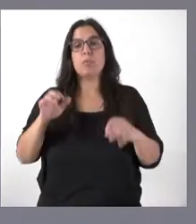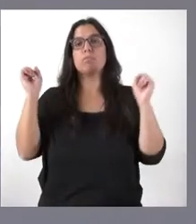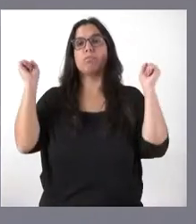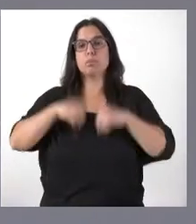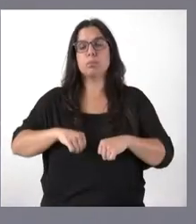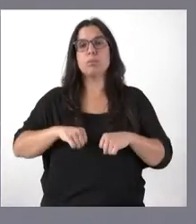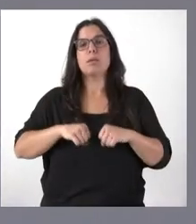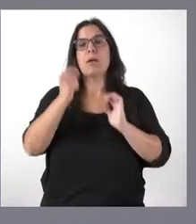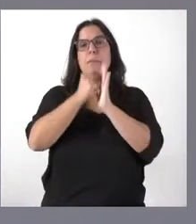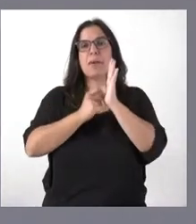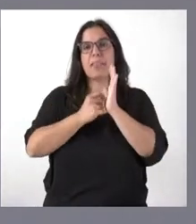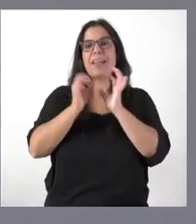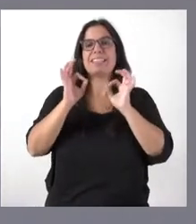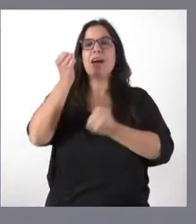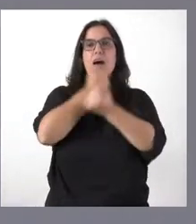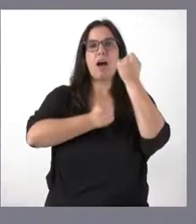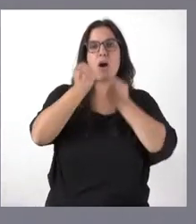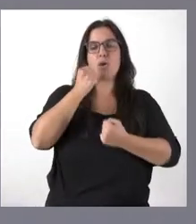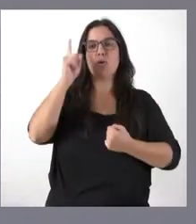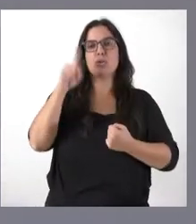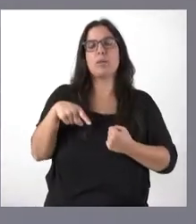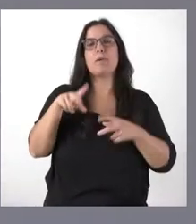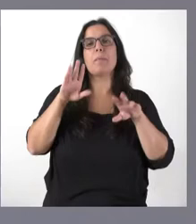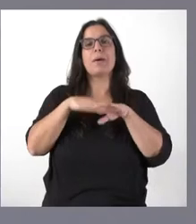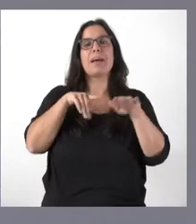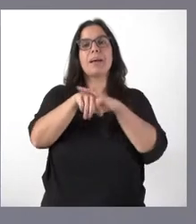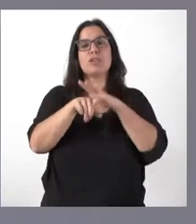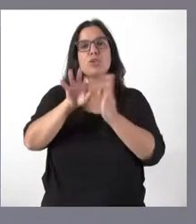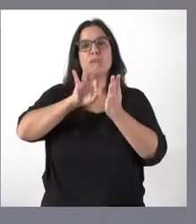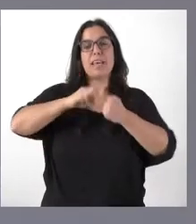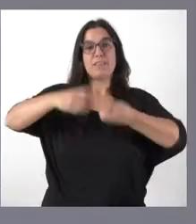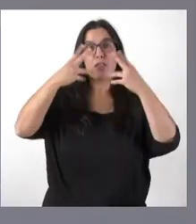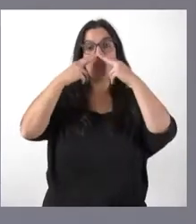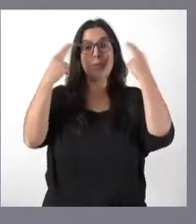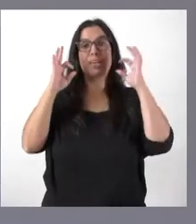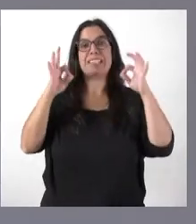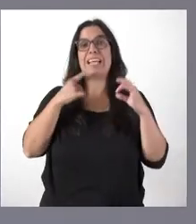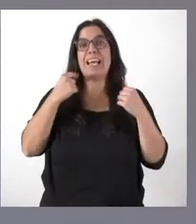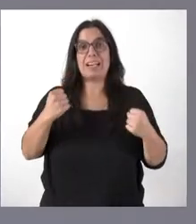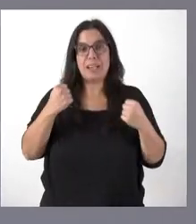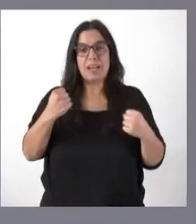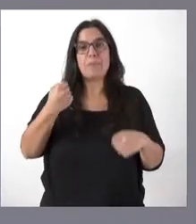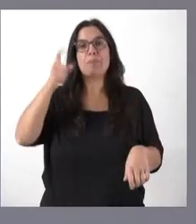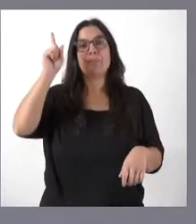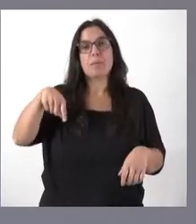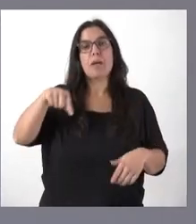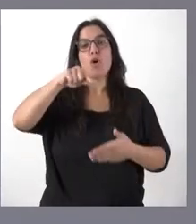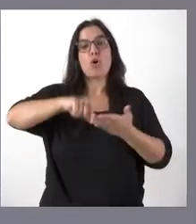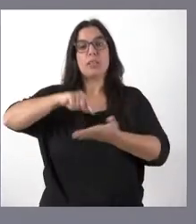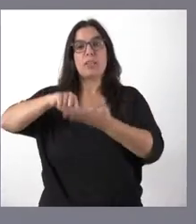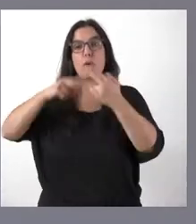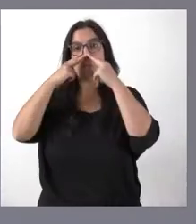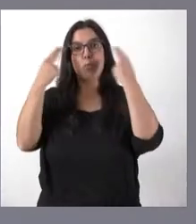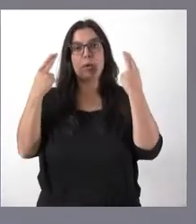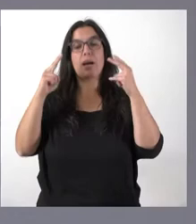un conjunto de medidas de ahorro y eficiencia energética para la gestión de los edificios públicos, la contratación pública en el ámbito